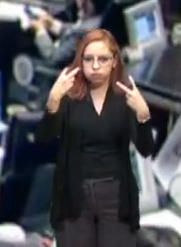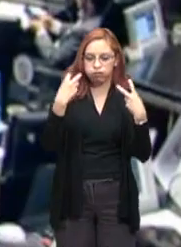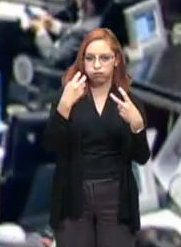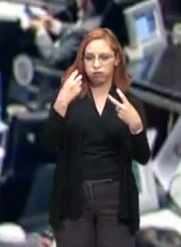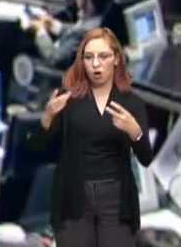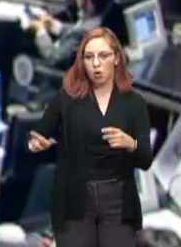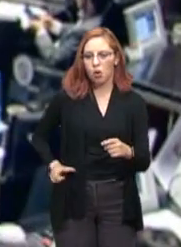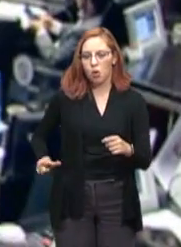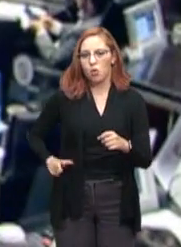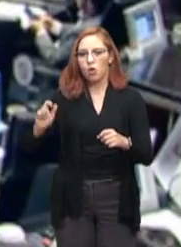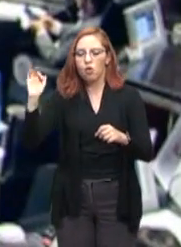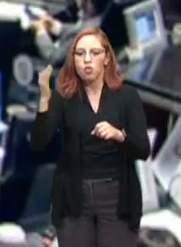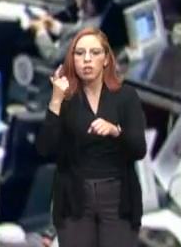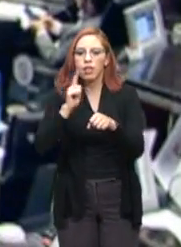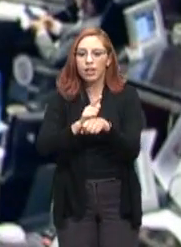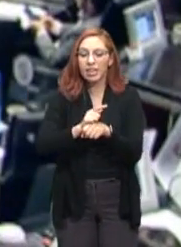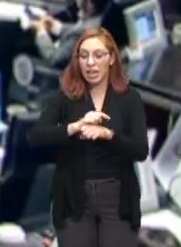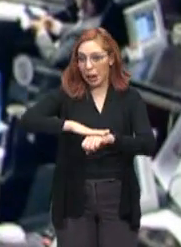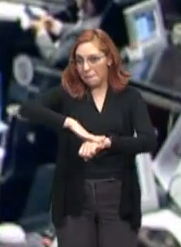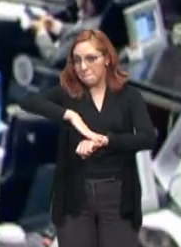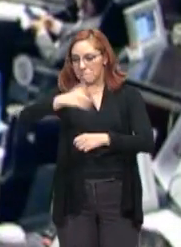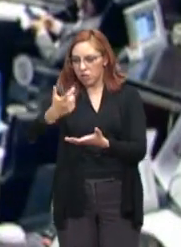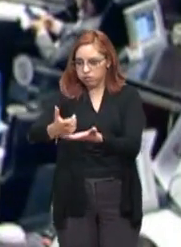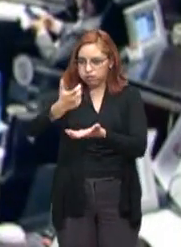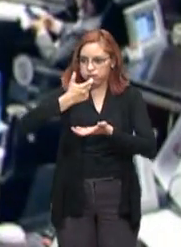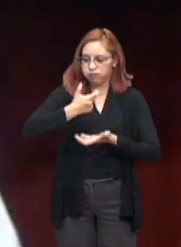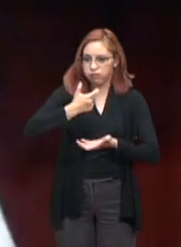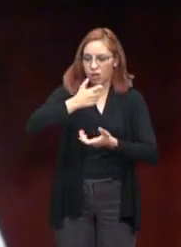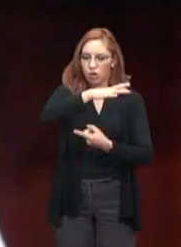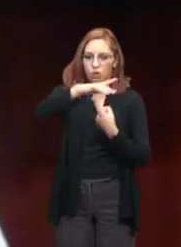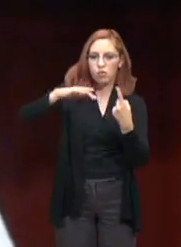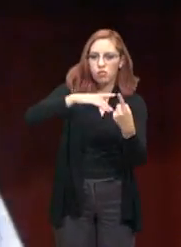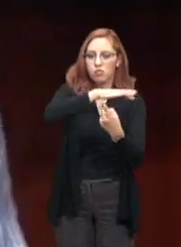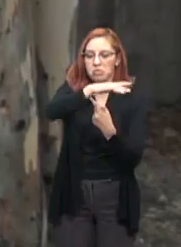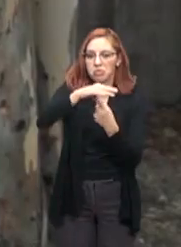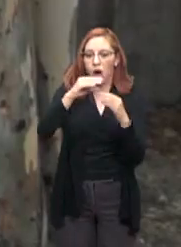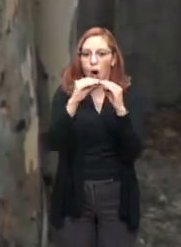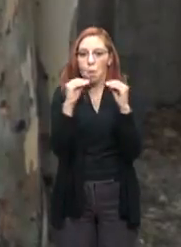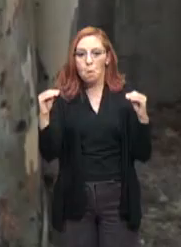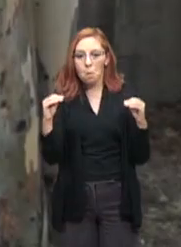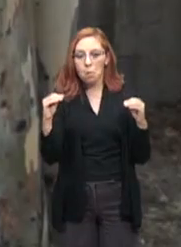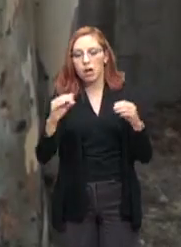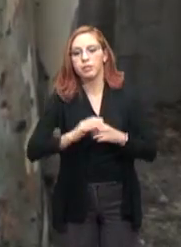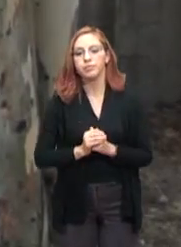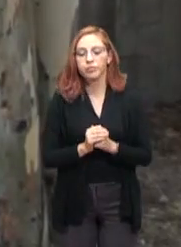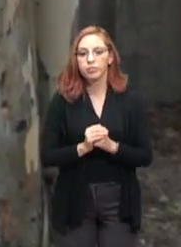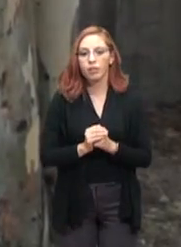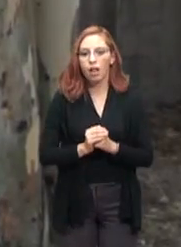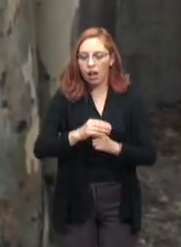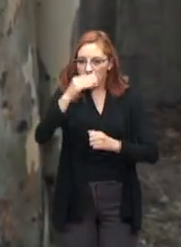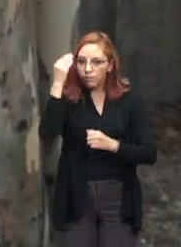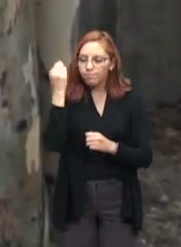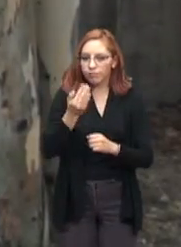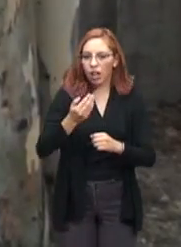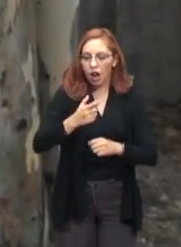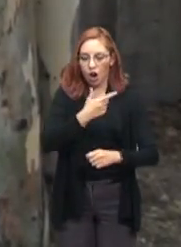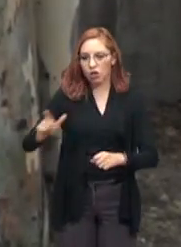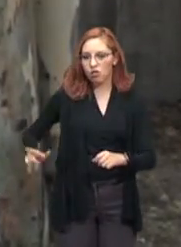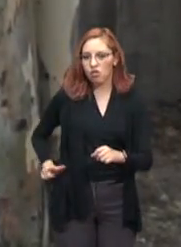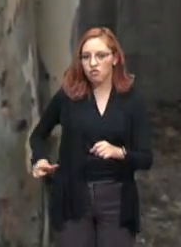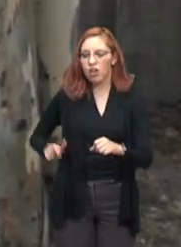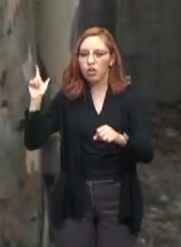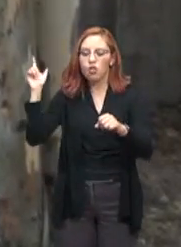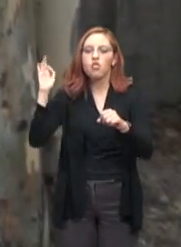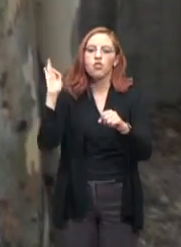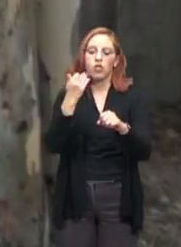intención de obtener más recursos, mientras la sociedad parece estática. Demuestra, y lo sabemos todos, que el gobierno federal cada vez tiene